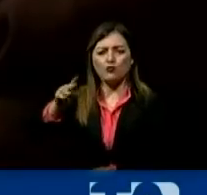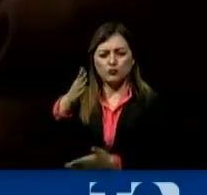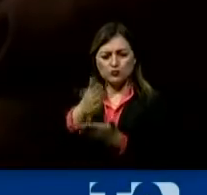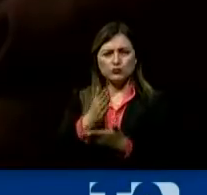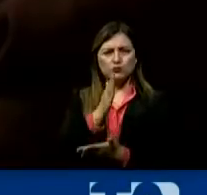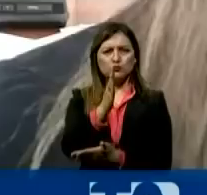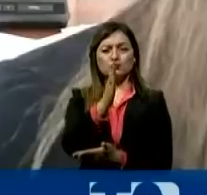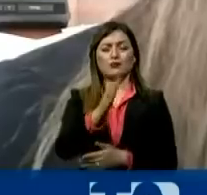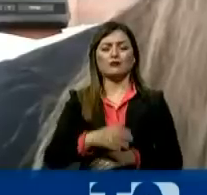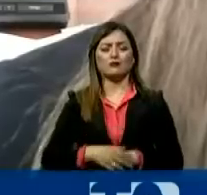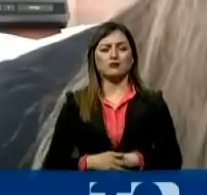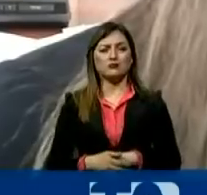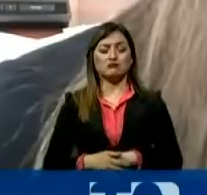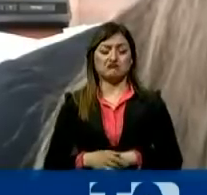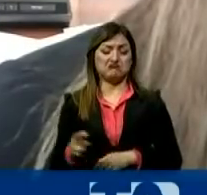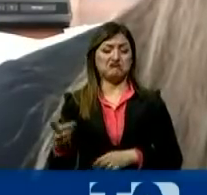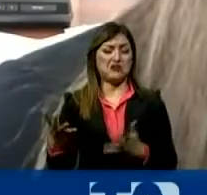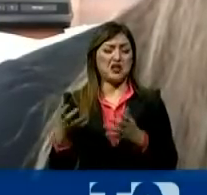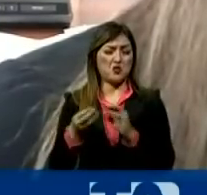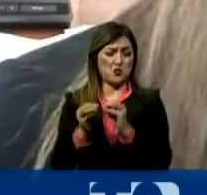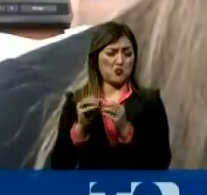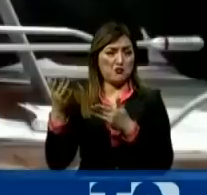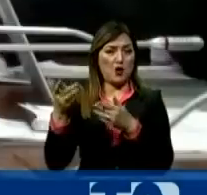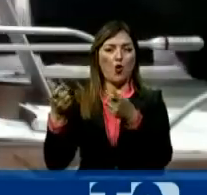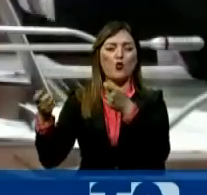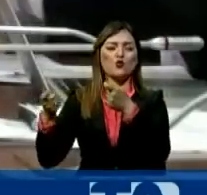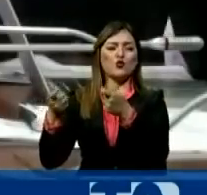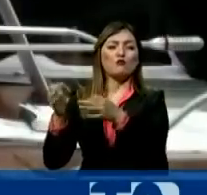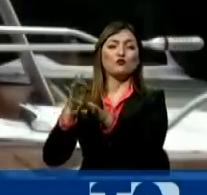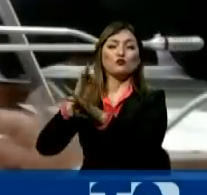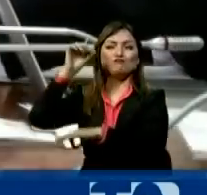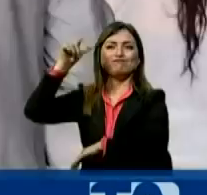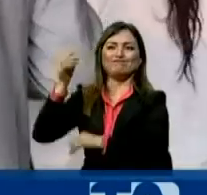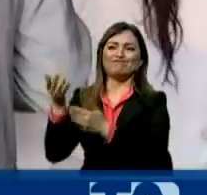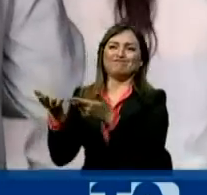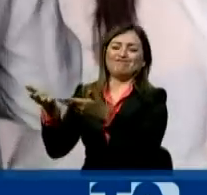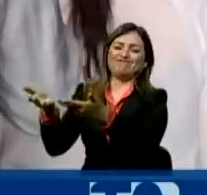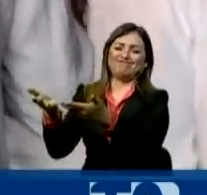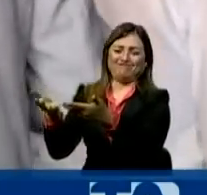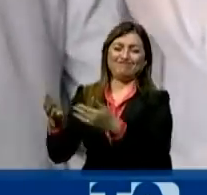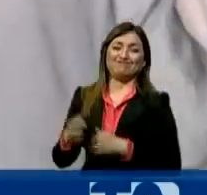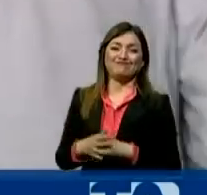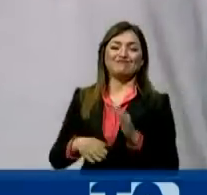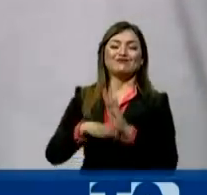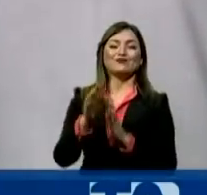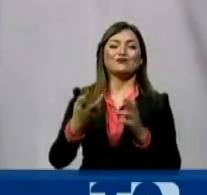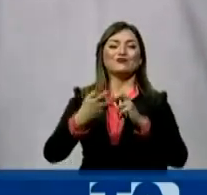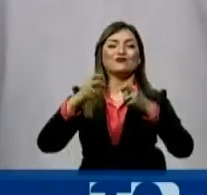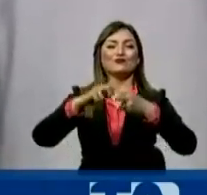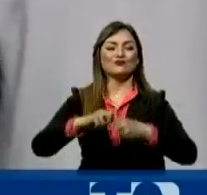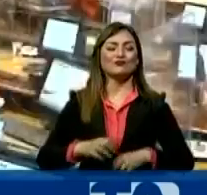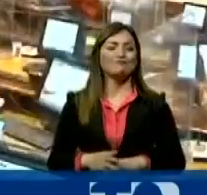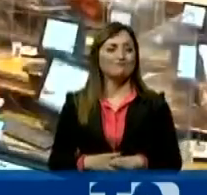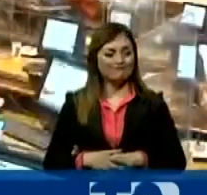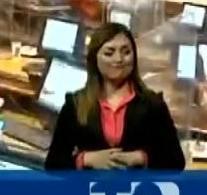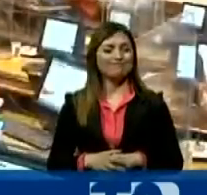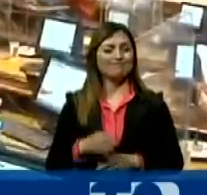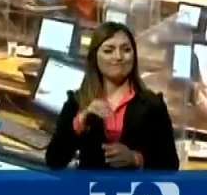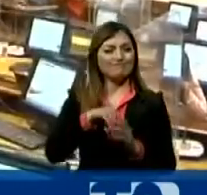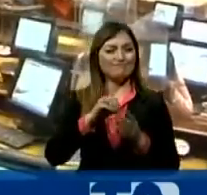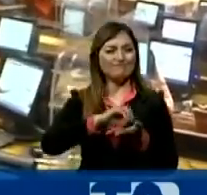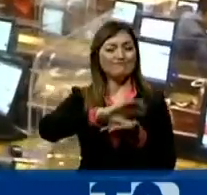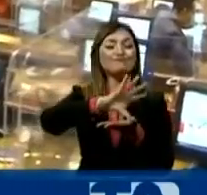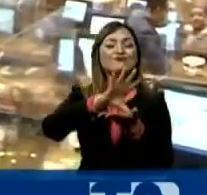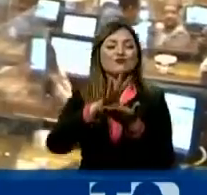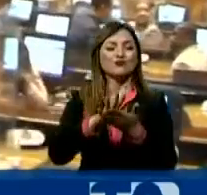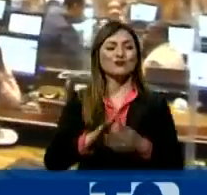controlar las funciones del Estado. Y ese es uno de los mayores problemas que está sucediendo